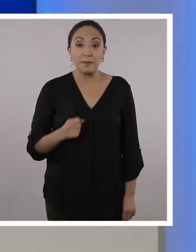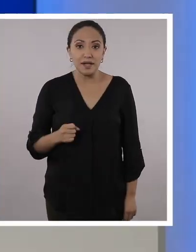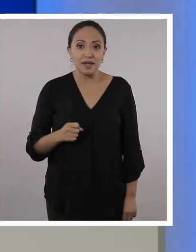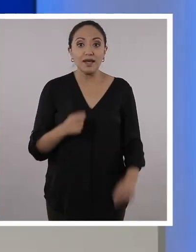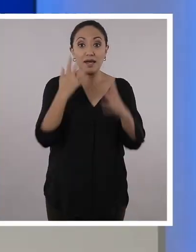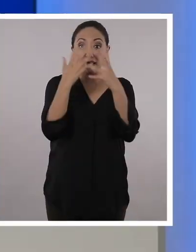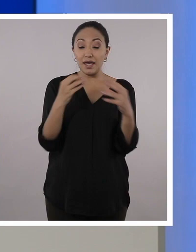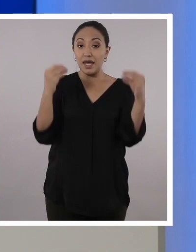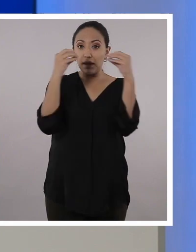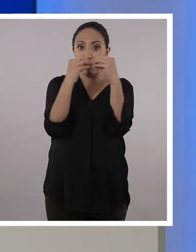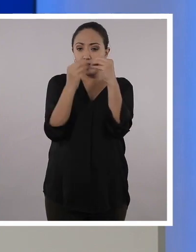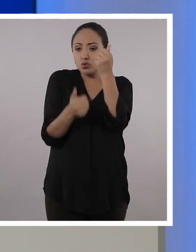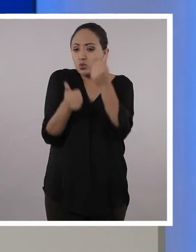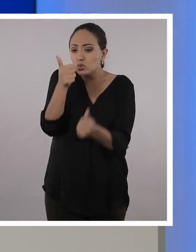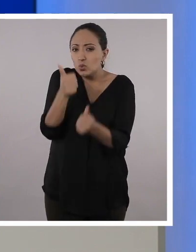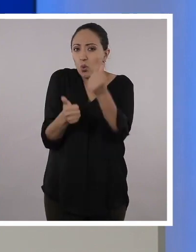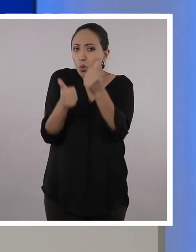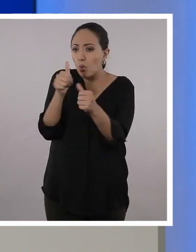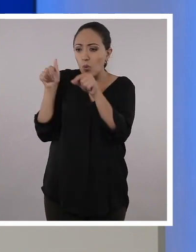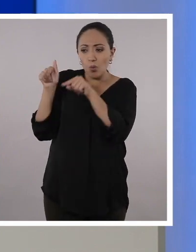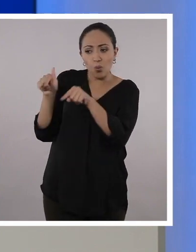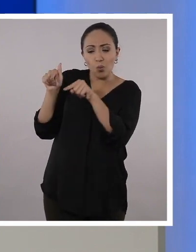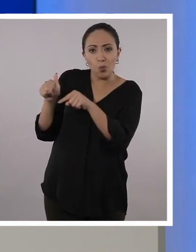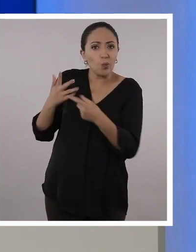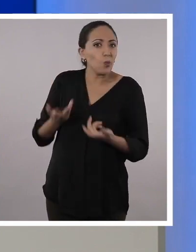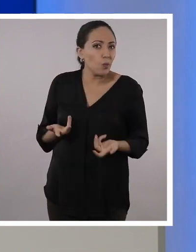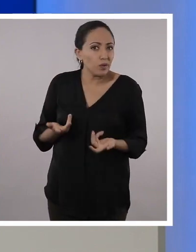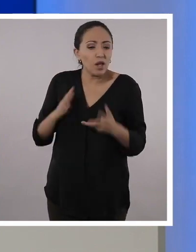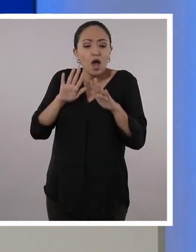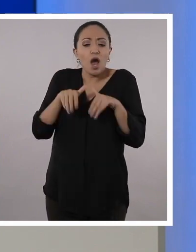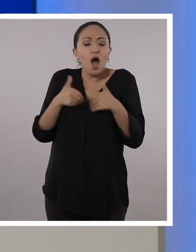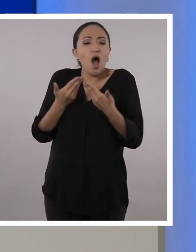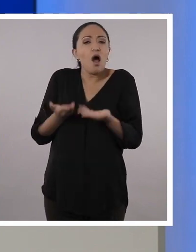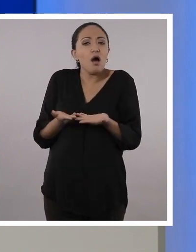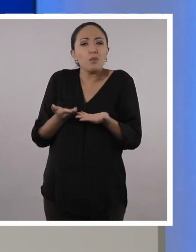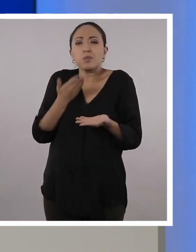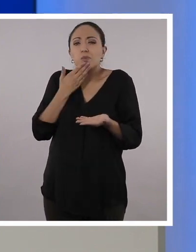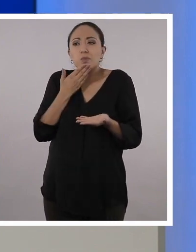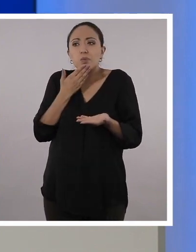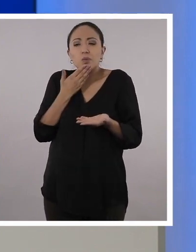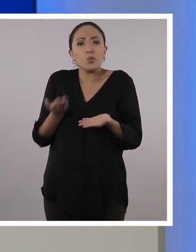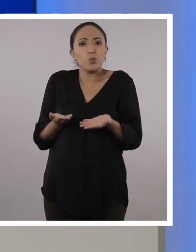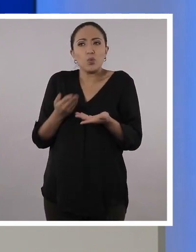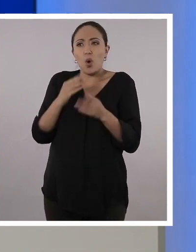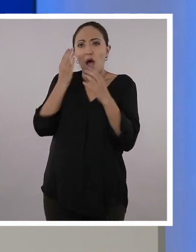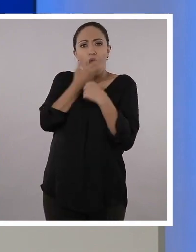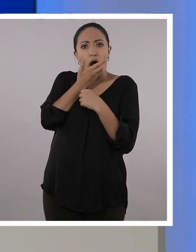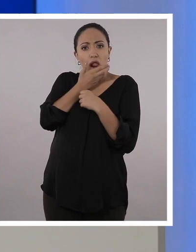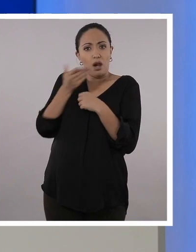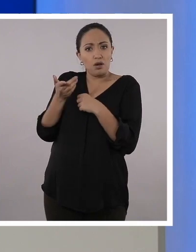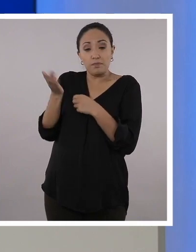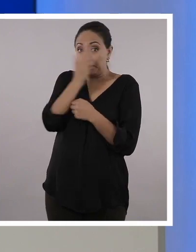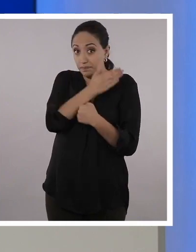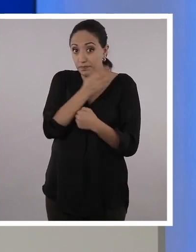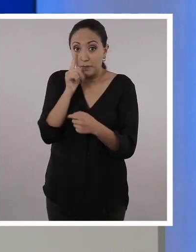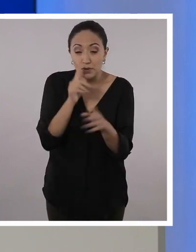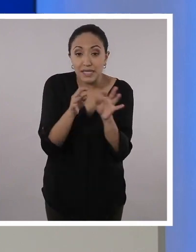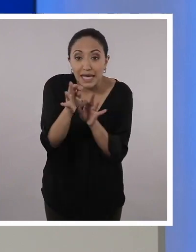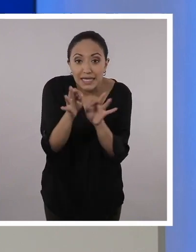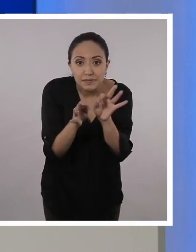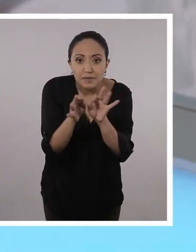Chicos y chicas, ¿quieren saber qué reacción hay detrás de este experimento y cómo participa el proceso de convección?